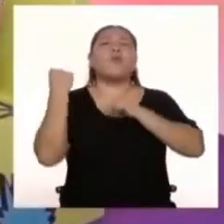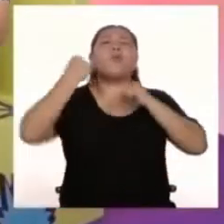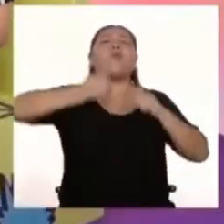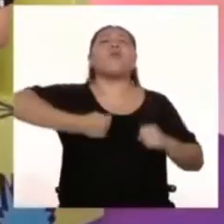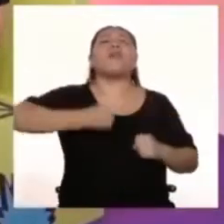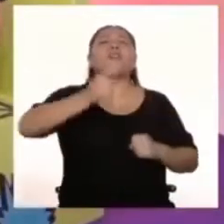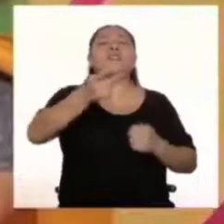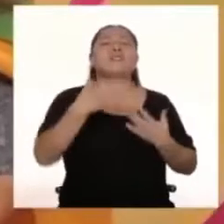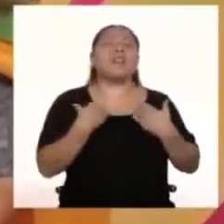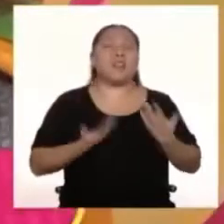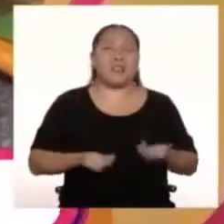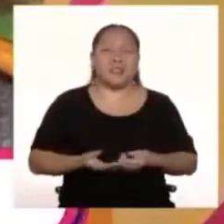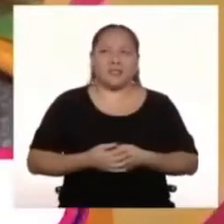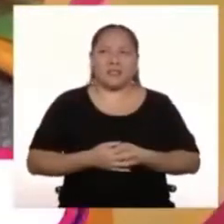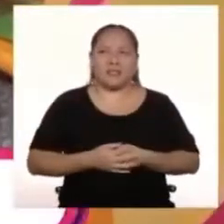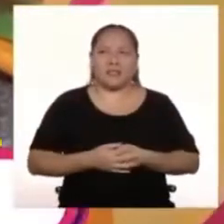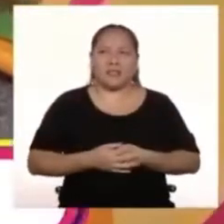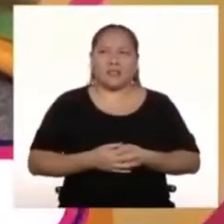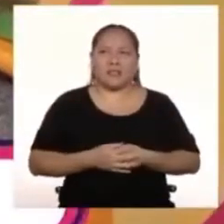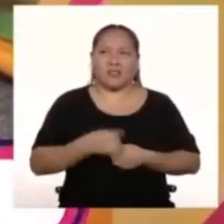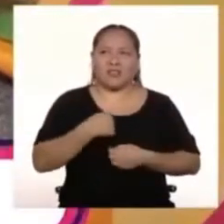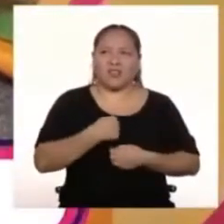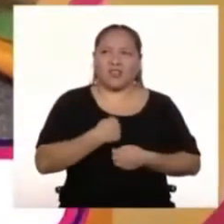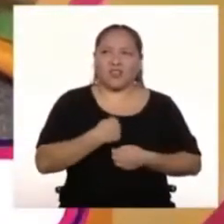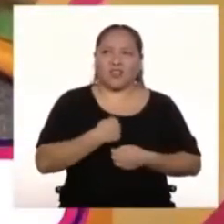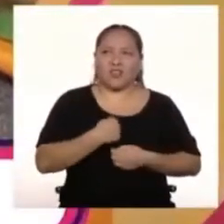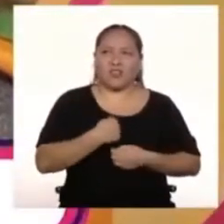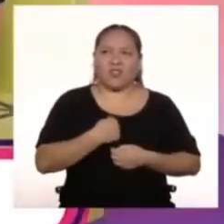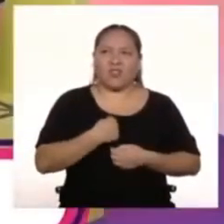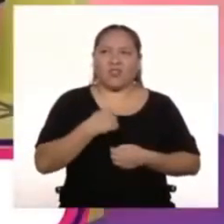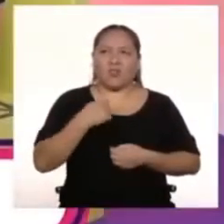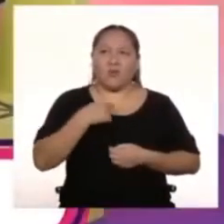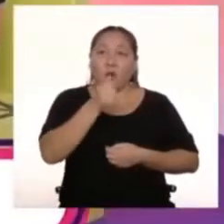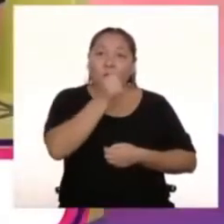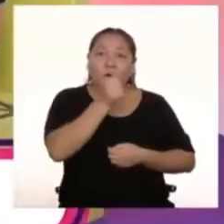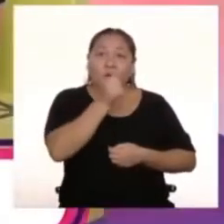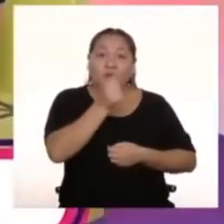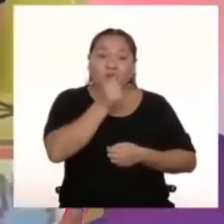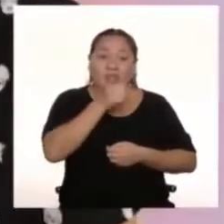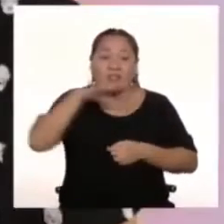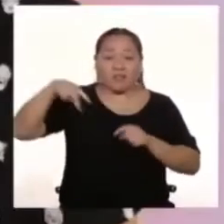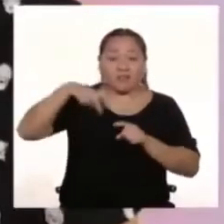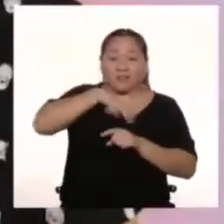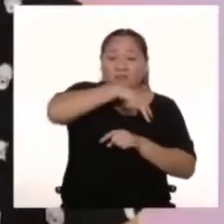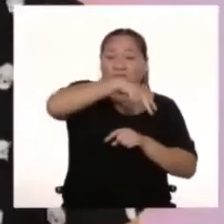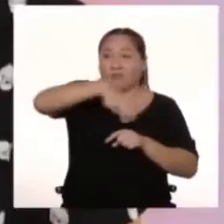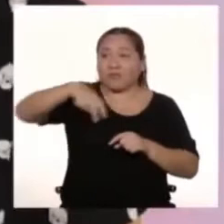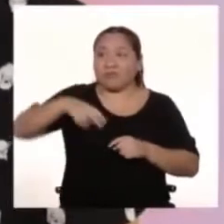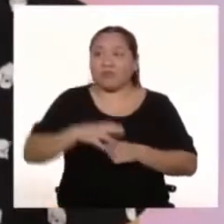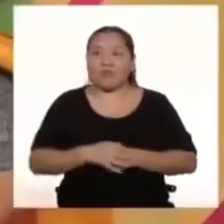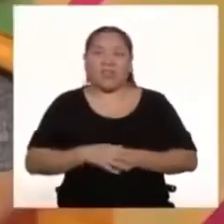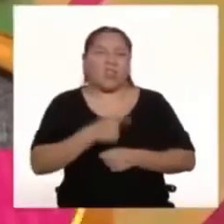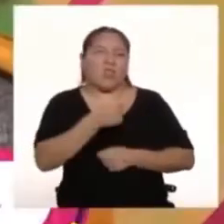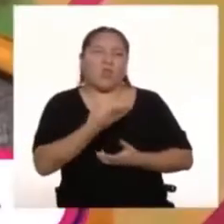¿Qué superpoder en realidad tienen? Yo me puedo ocultar en todos lados Ya, ¿y tú? Y yo